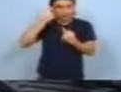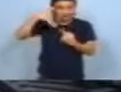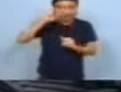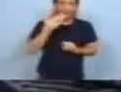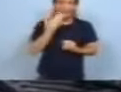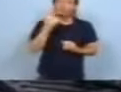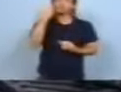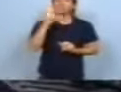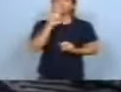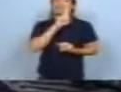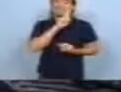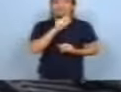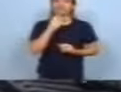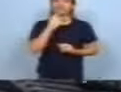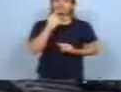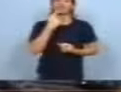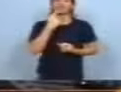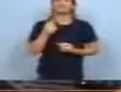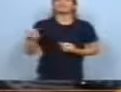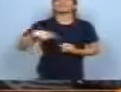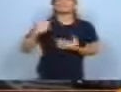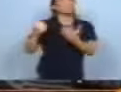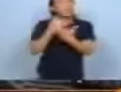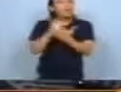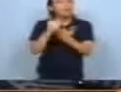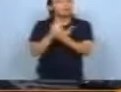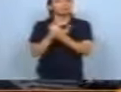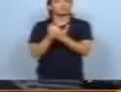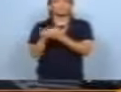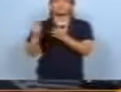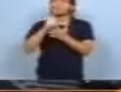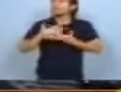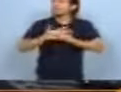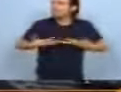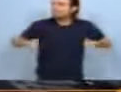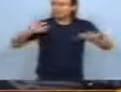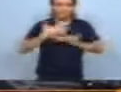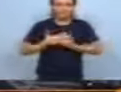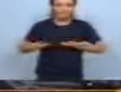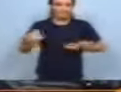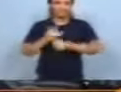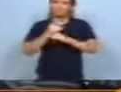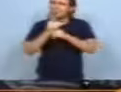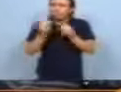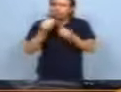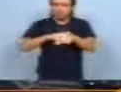es una mujer que vos le decís que hay que... Viene de una lucha todo el día, cansada, la noche de ochenta y tantos años que tiene, y digo, mira que